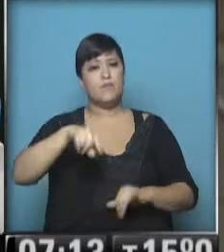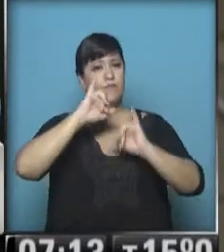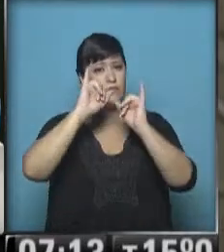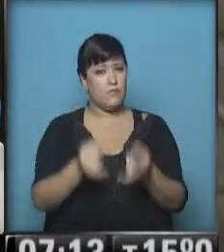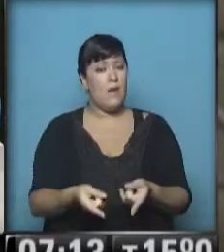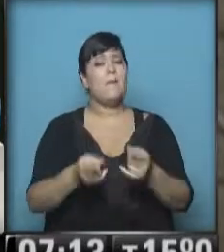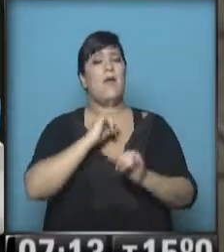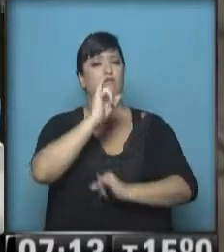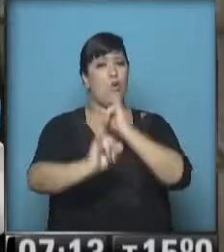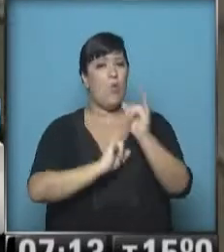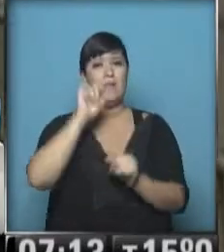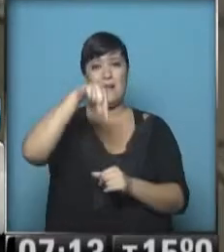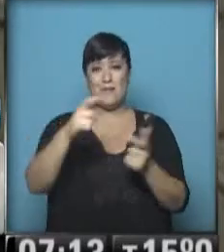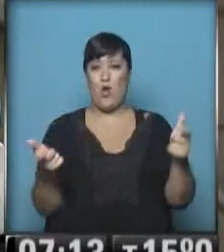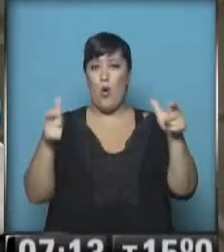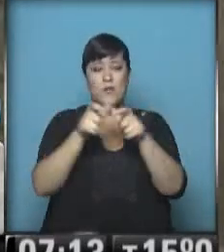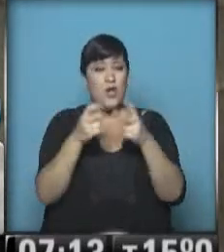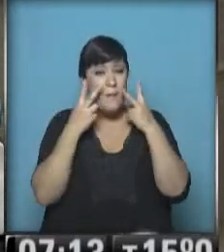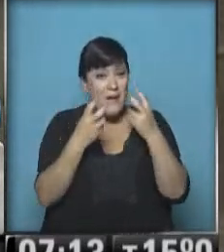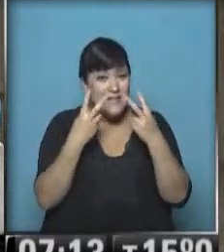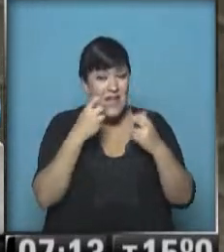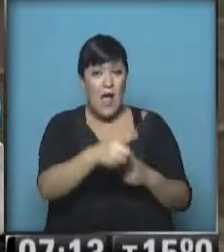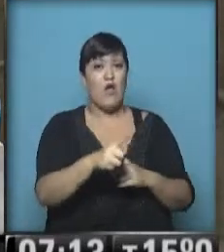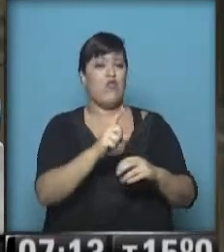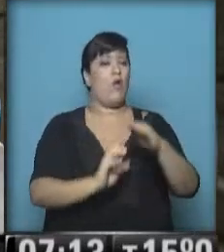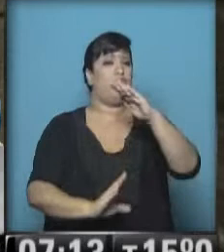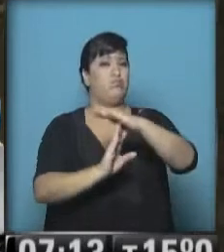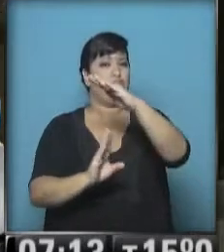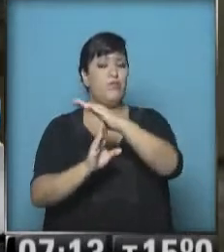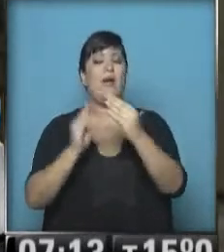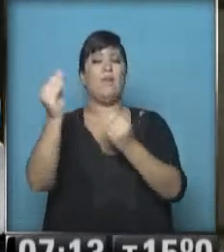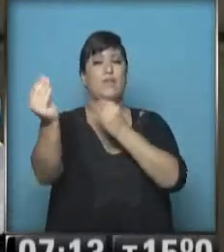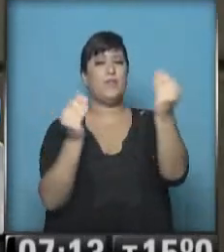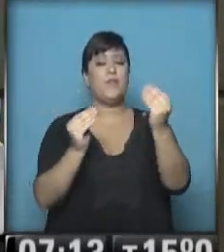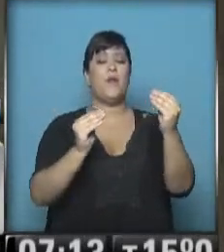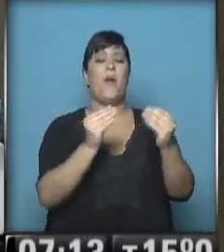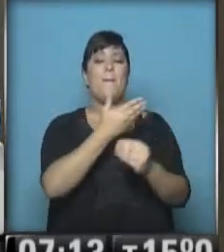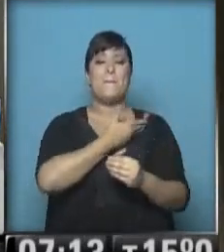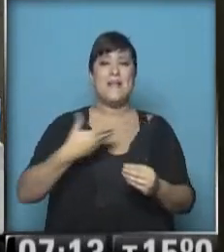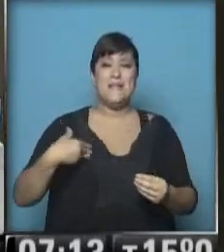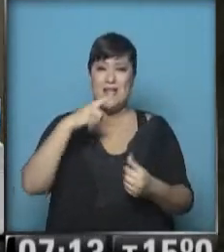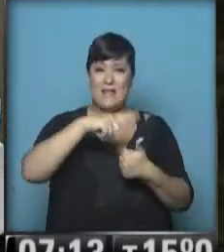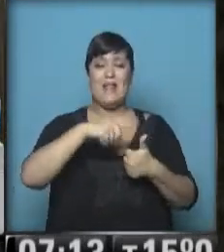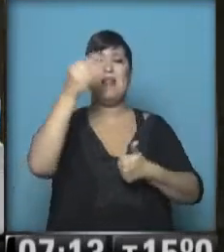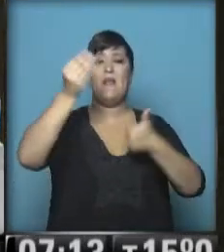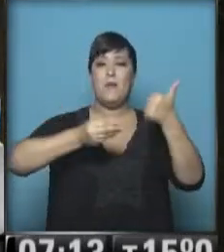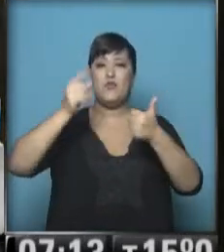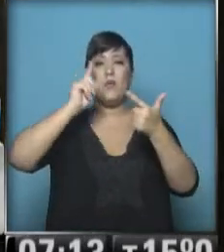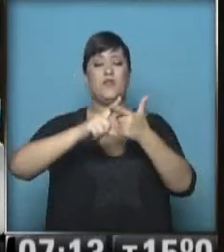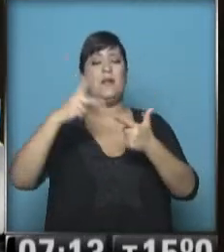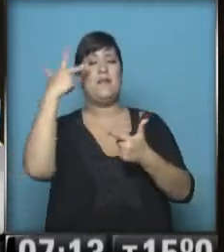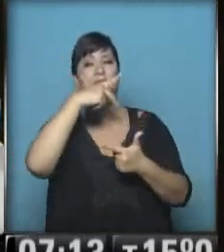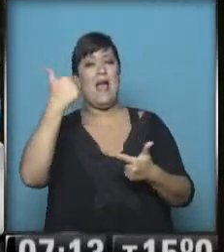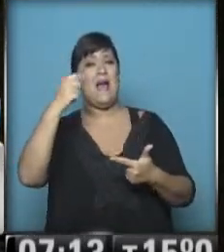esta comisión investigadora va a estar siendo encabezada por los presidentes de las comisiones de presupuesto y hacienda de ambas cámaras legislativas.